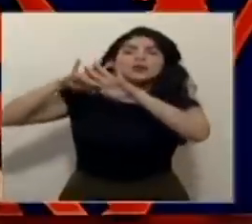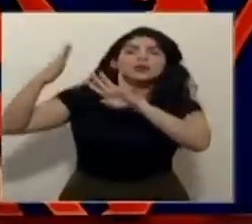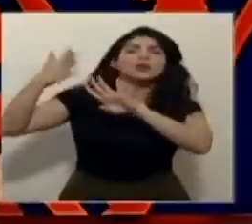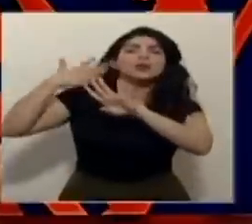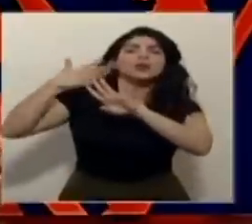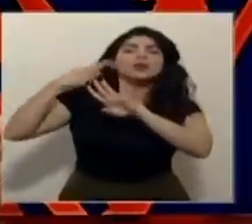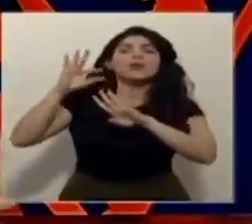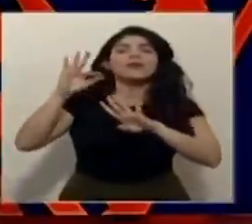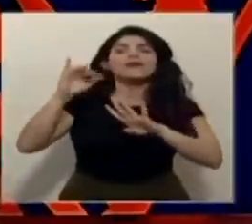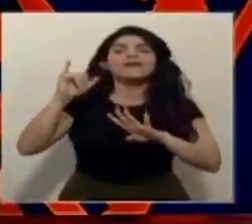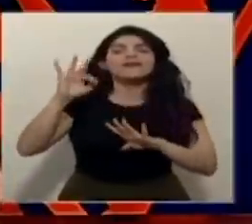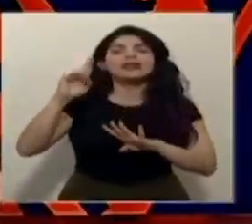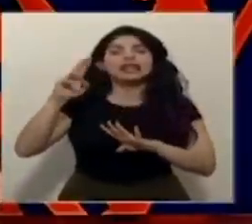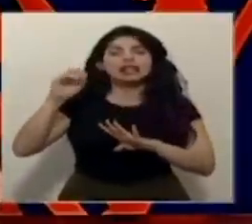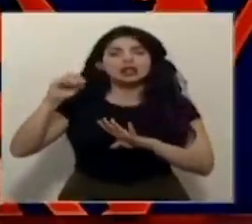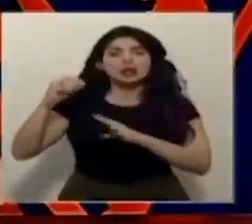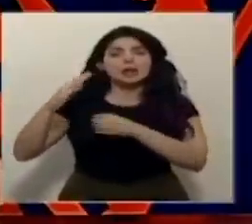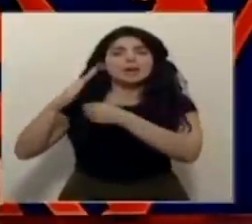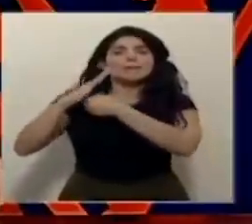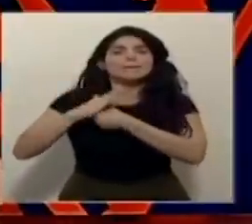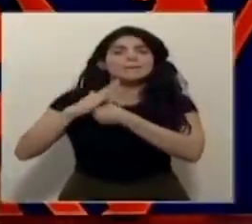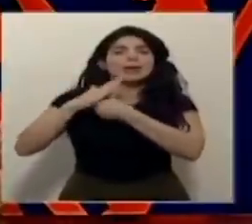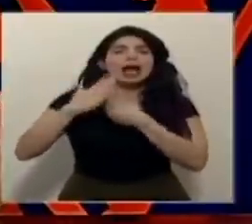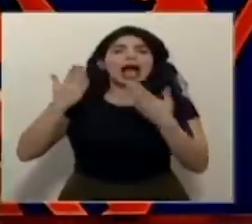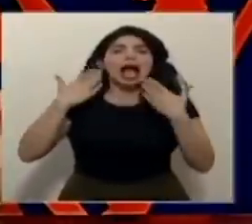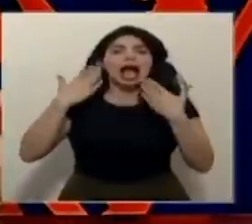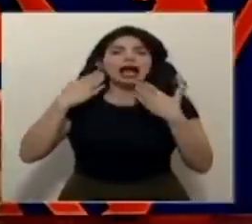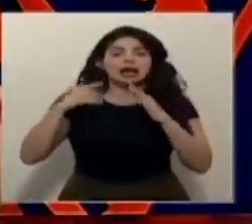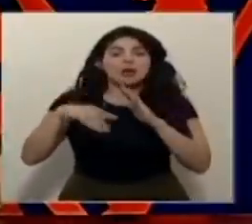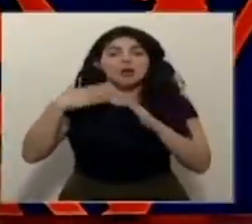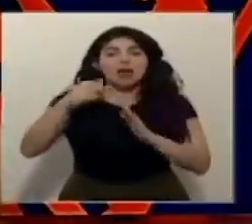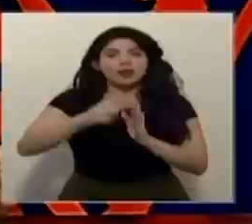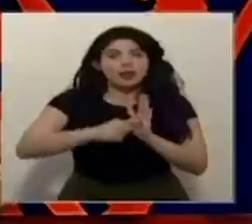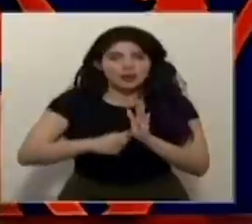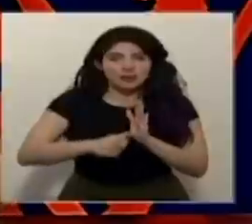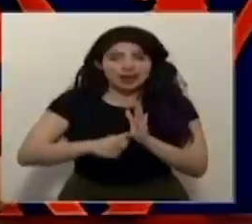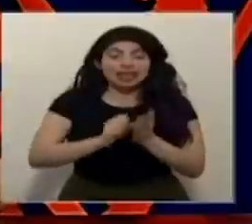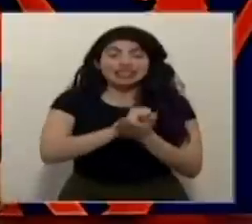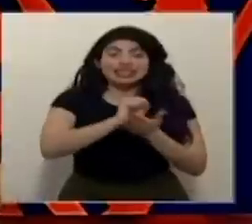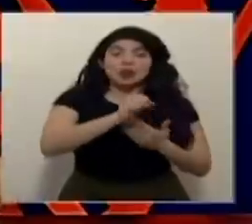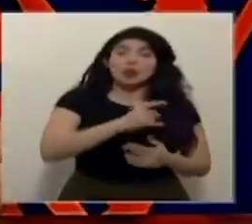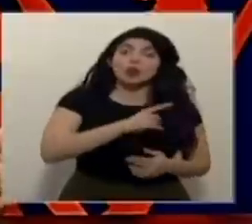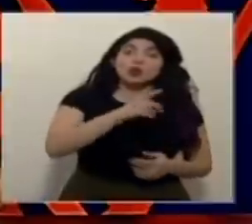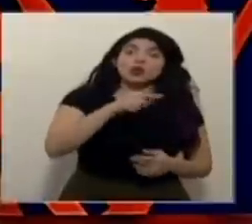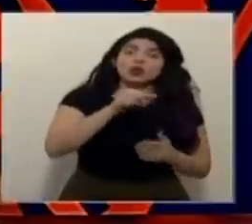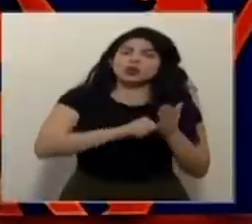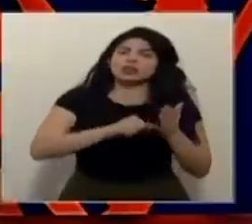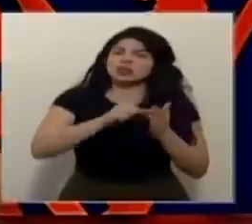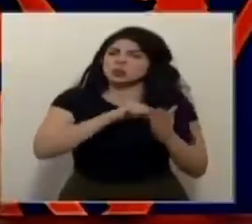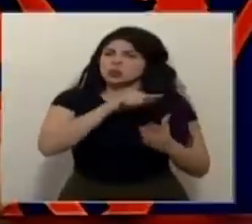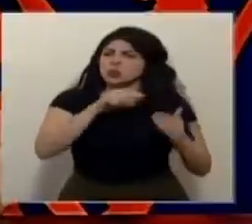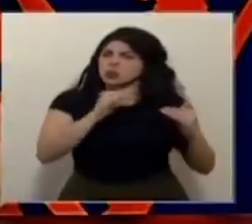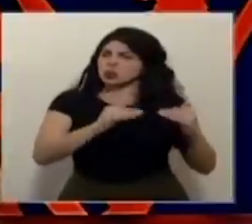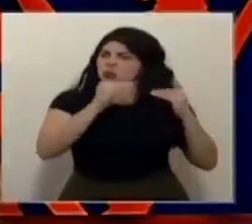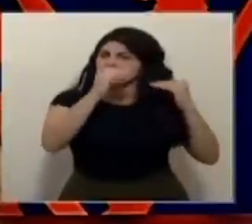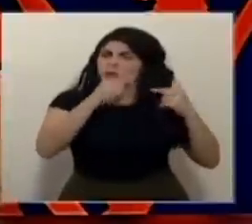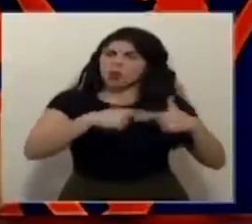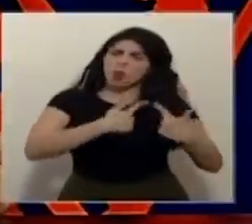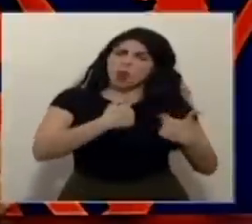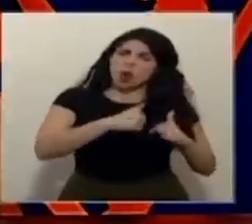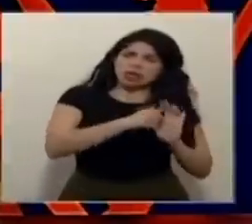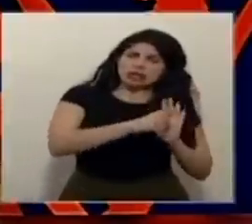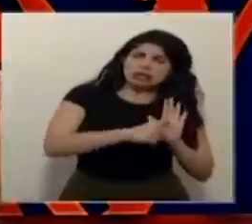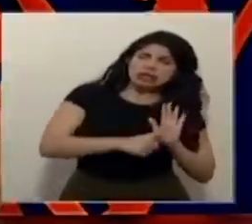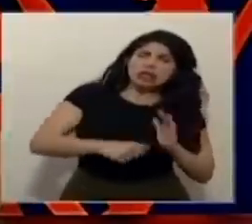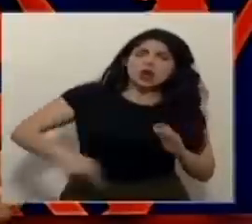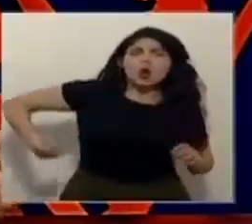con una presión negativa, para cuando uno opera. Y en el San Juan de Dios se realizan cirugías muy complejas. Desde cirugía cardíaca, hasta